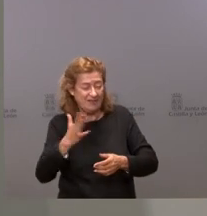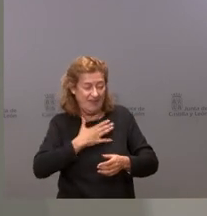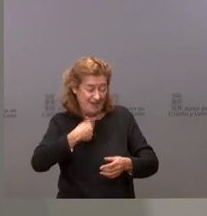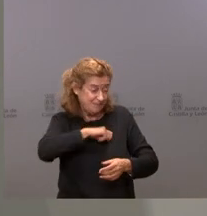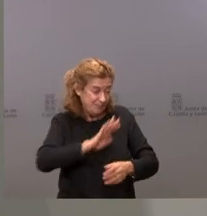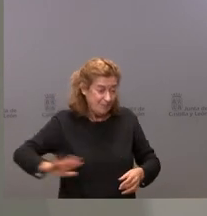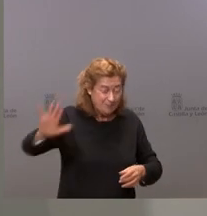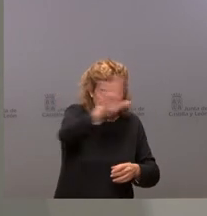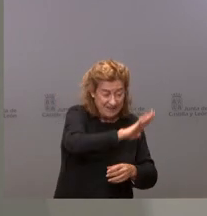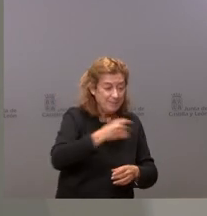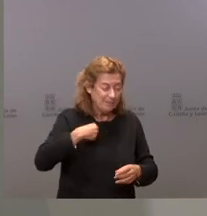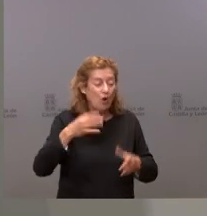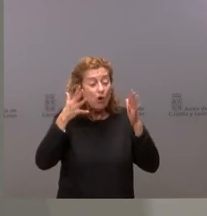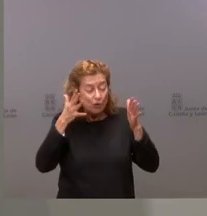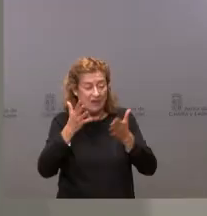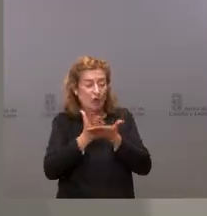Interterritorial del Sistema Nacional de Salud.